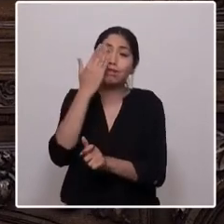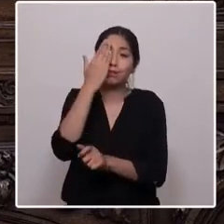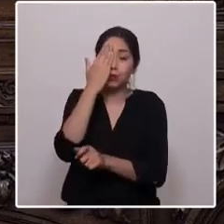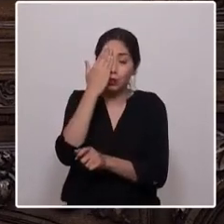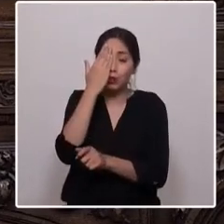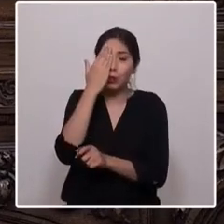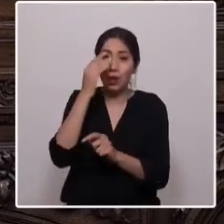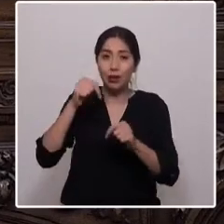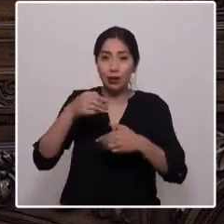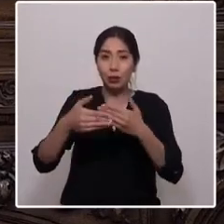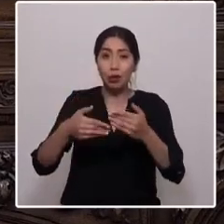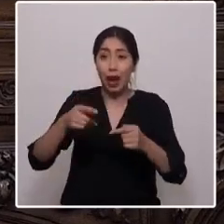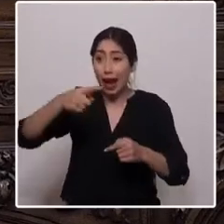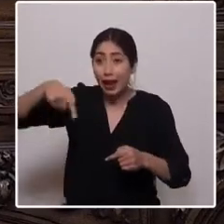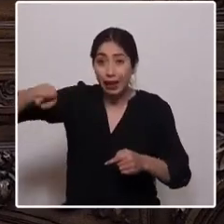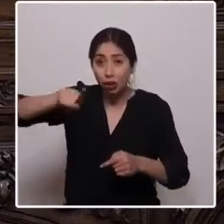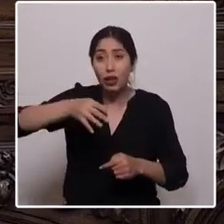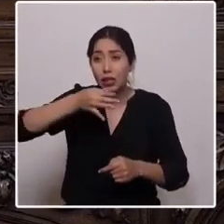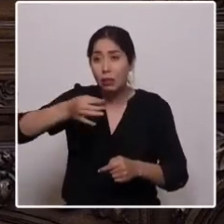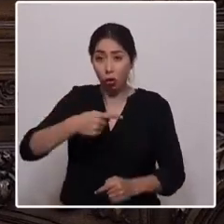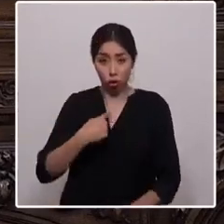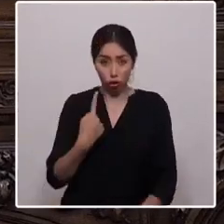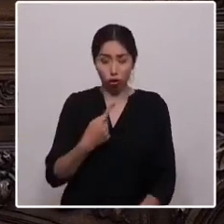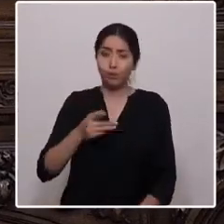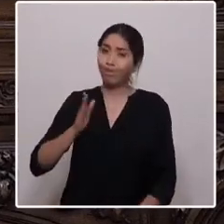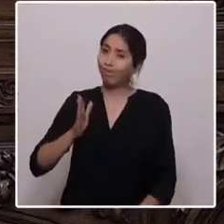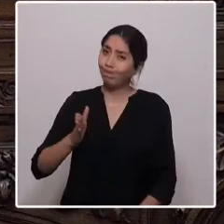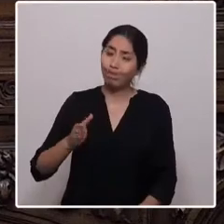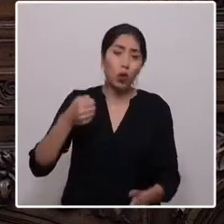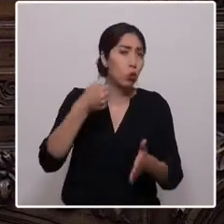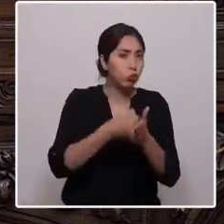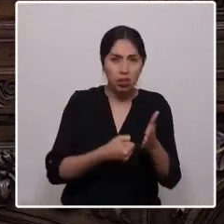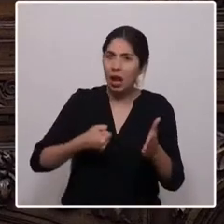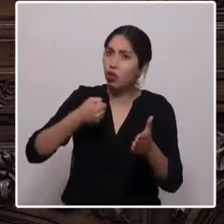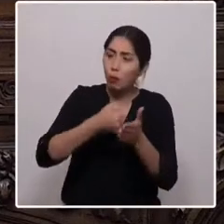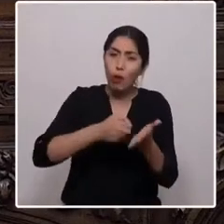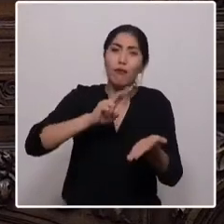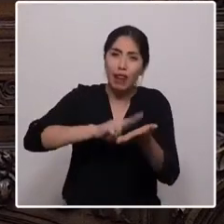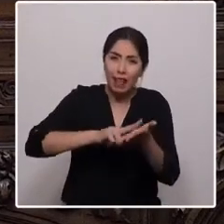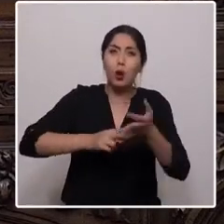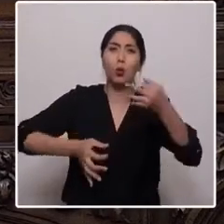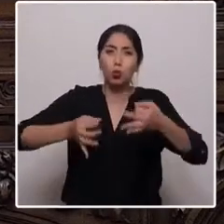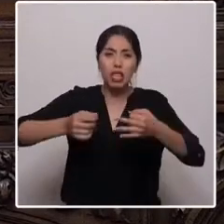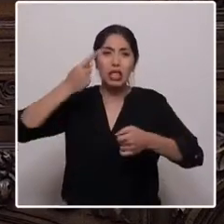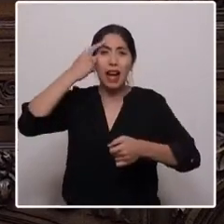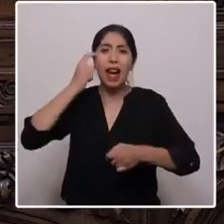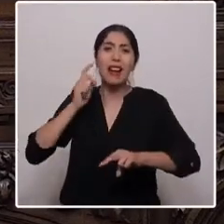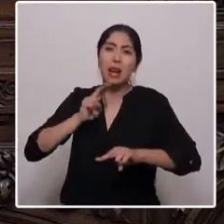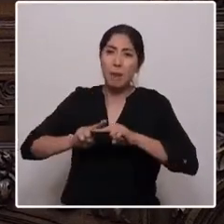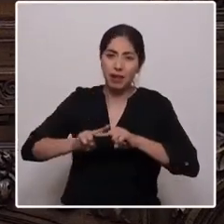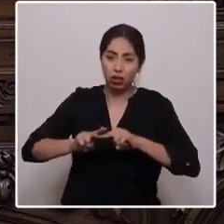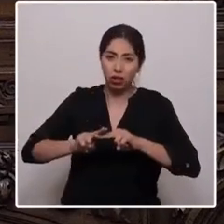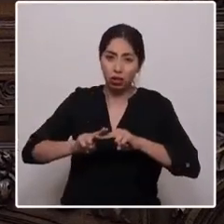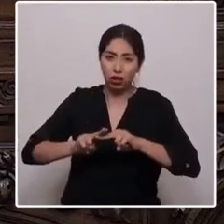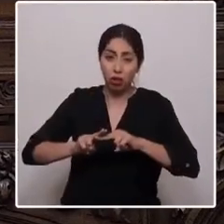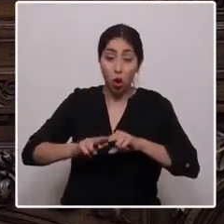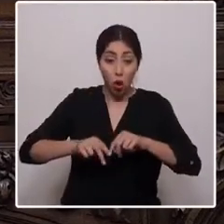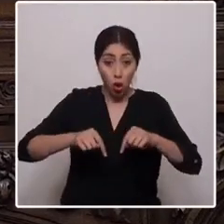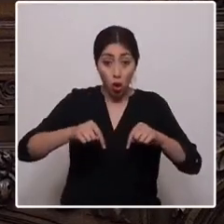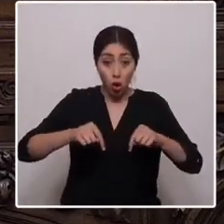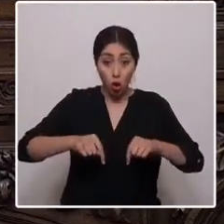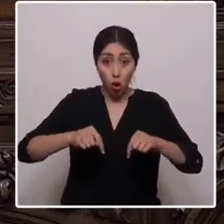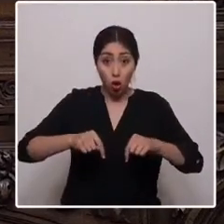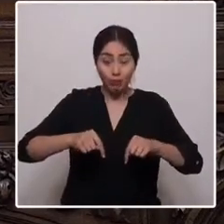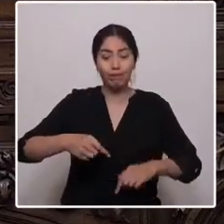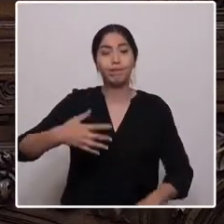firmemente seguiremos luchando por la verdad, justicia y reparación. Hoy es imprescindible un